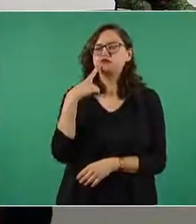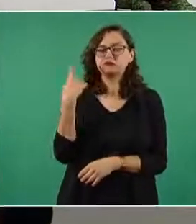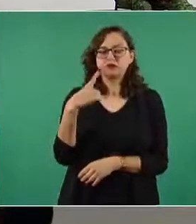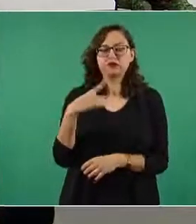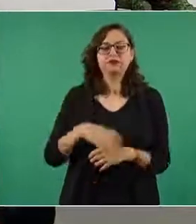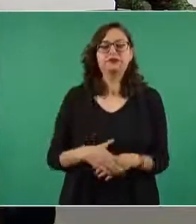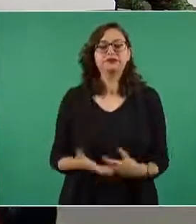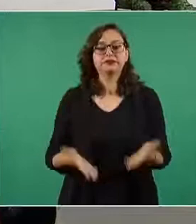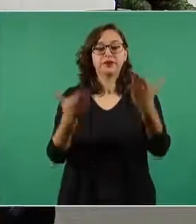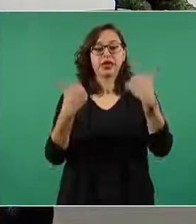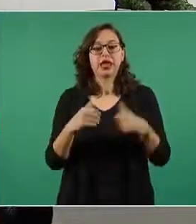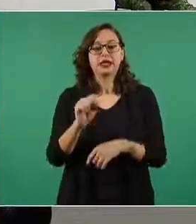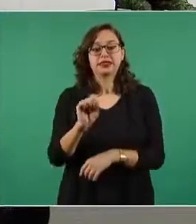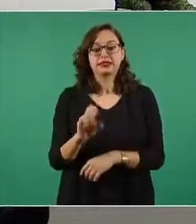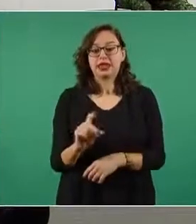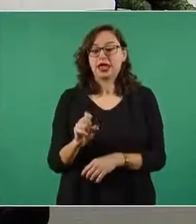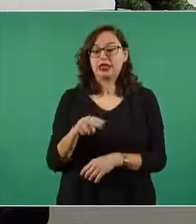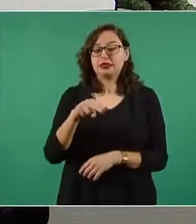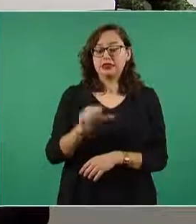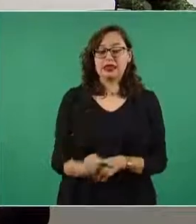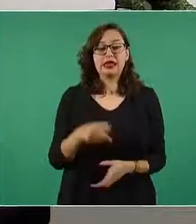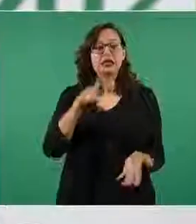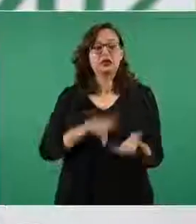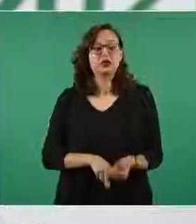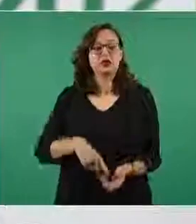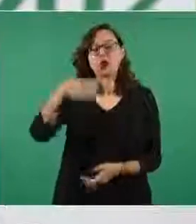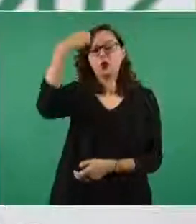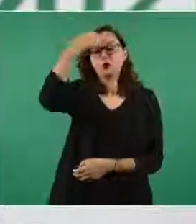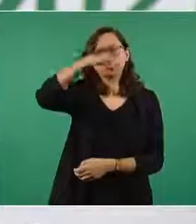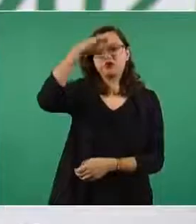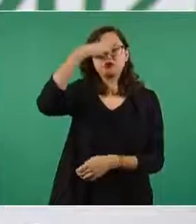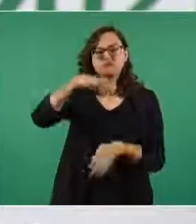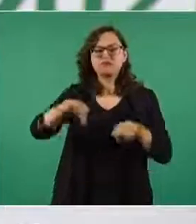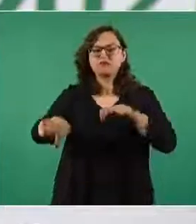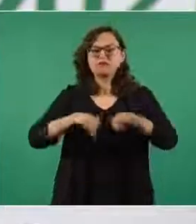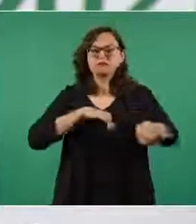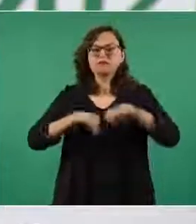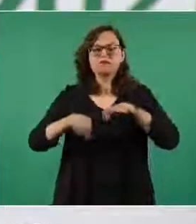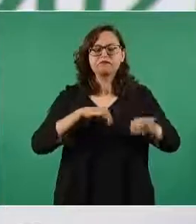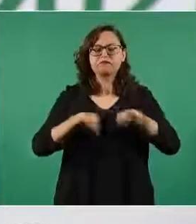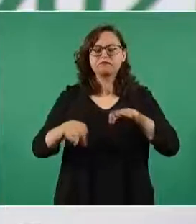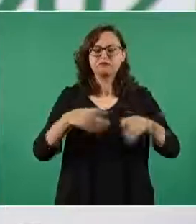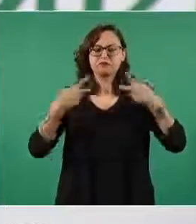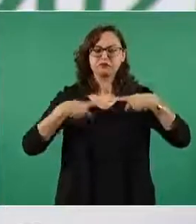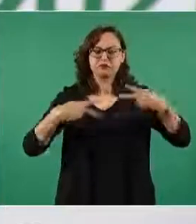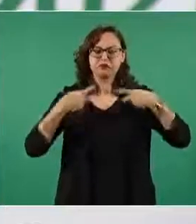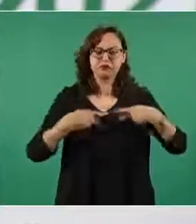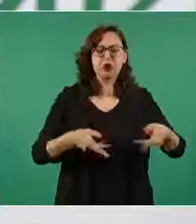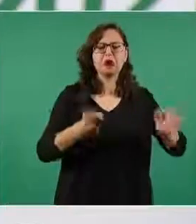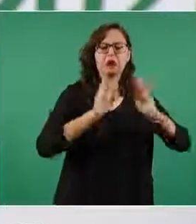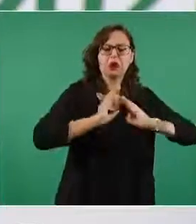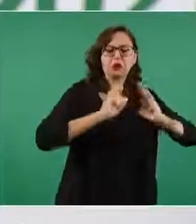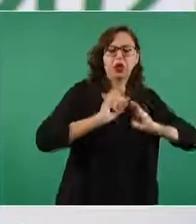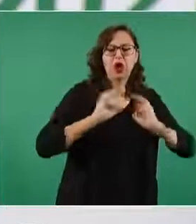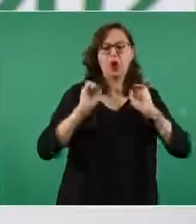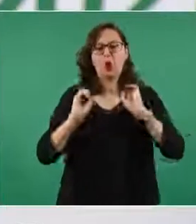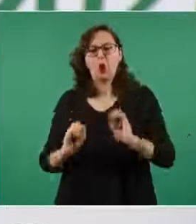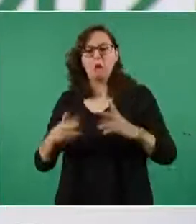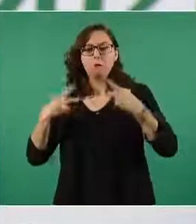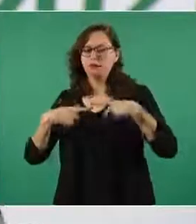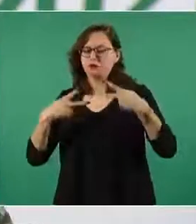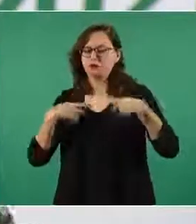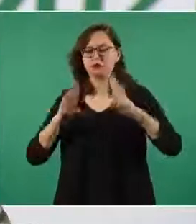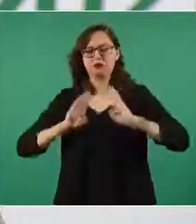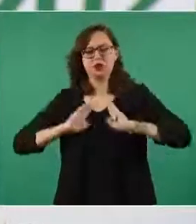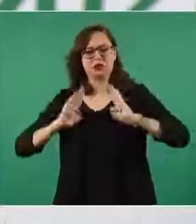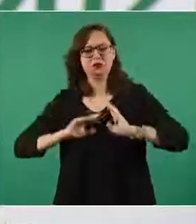Sedena es una dependencia que tiene una gran experiencia en el manejo de recursos humanos tanto militares como civiles además de la gran